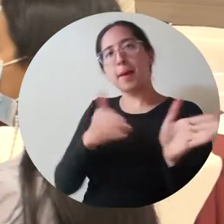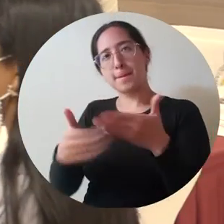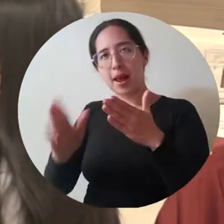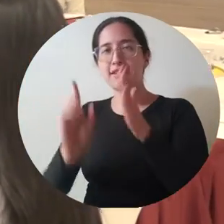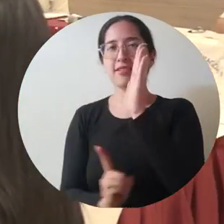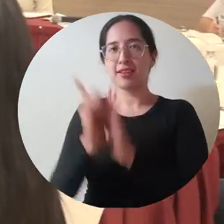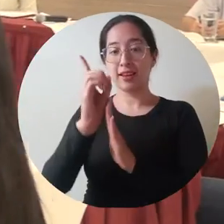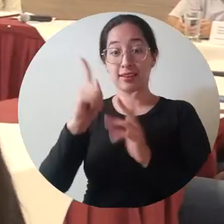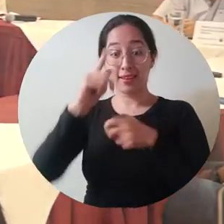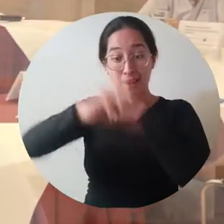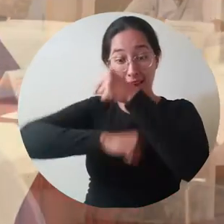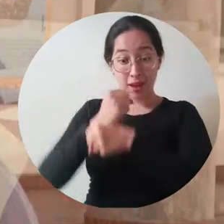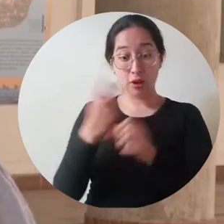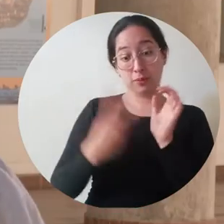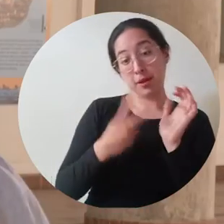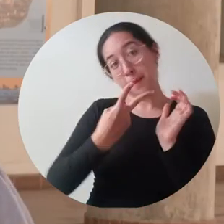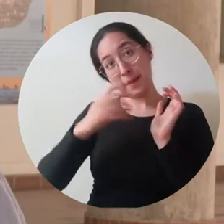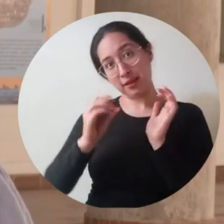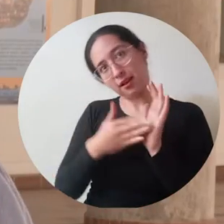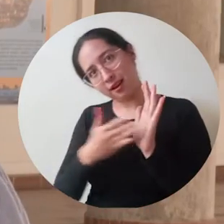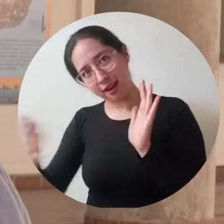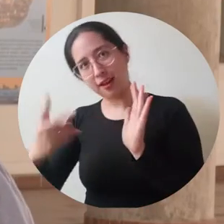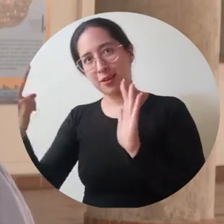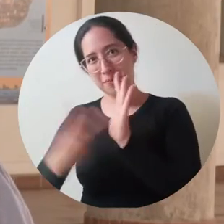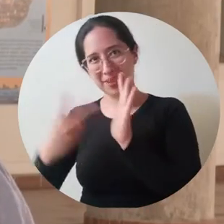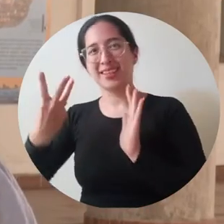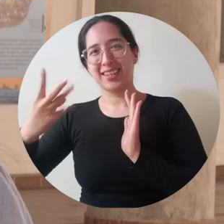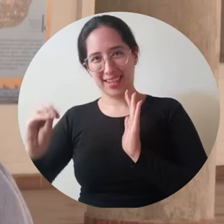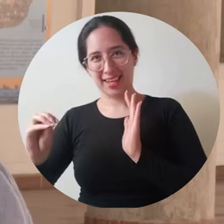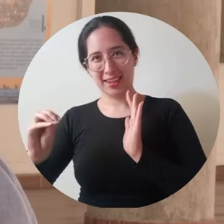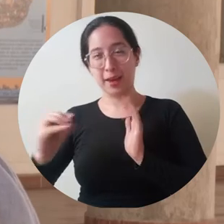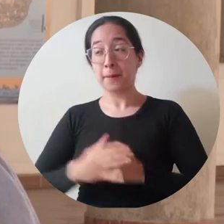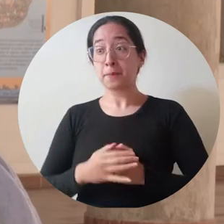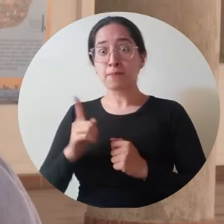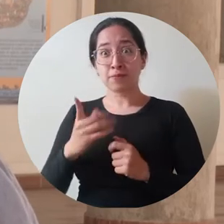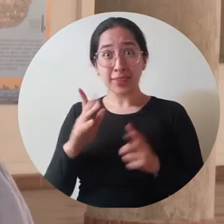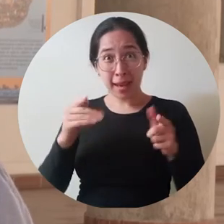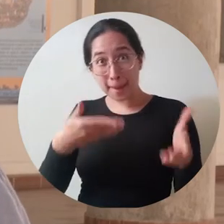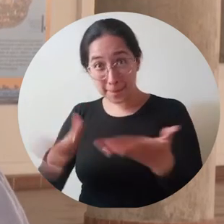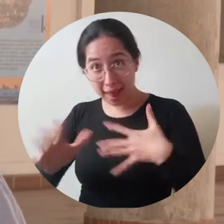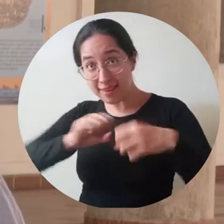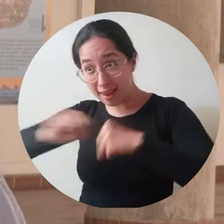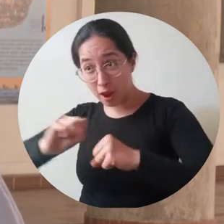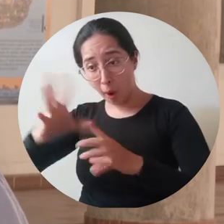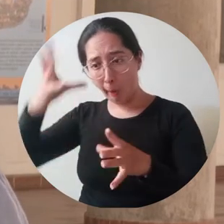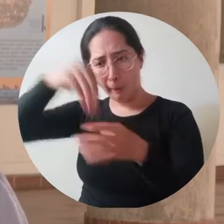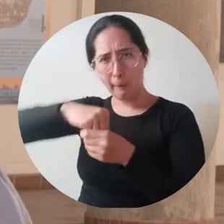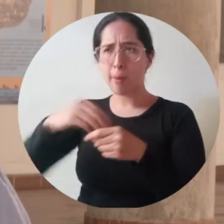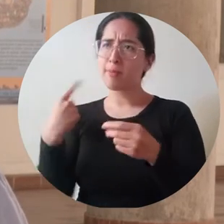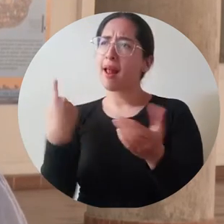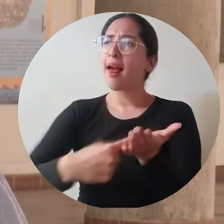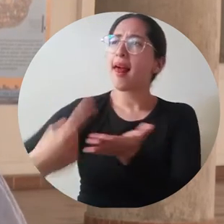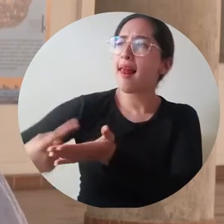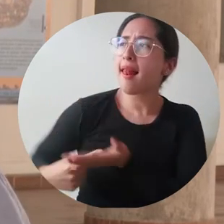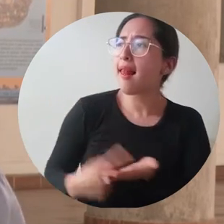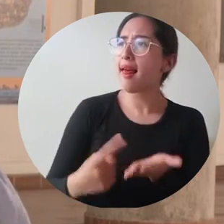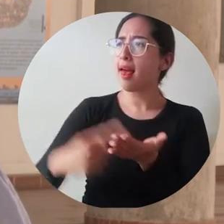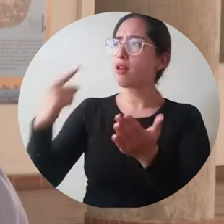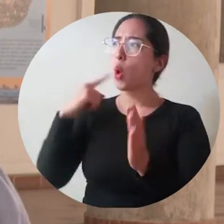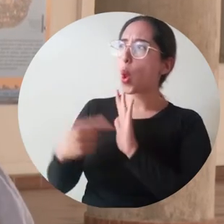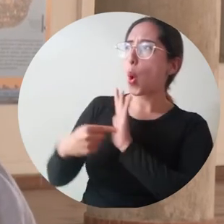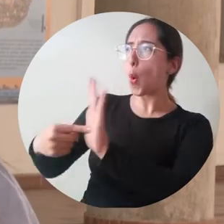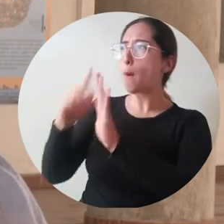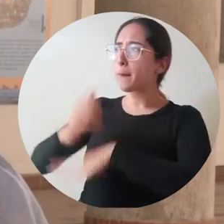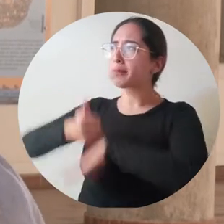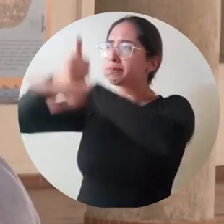-2030. Dentro de esta sesión pudimos hablar y el rector pudo socializar el plan de acción rectoral frente